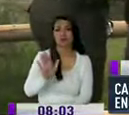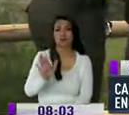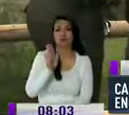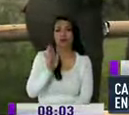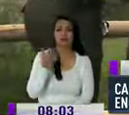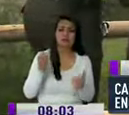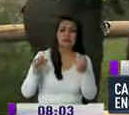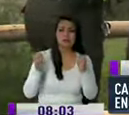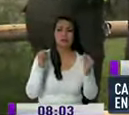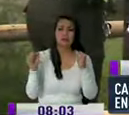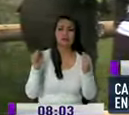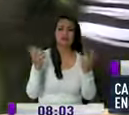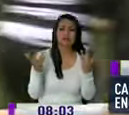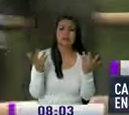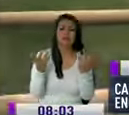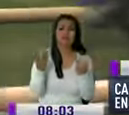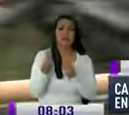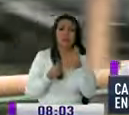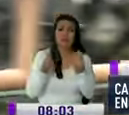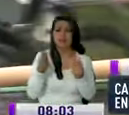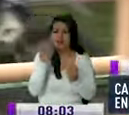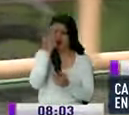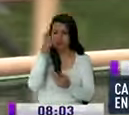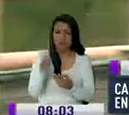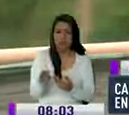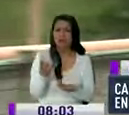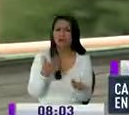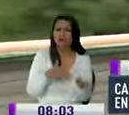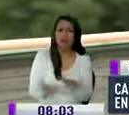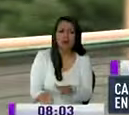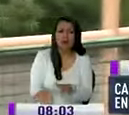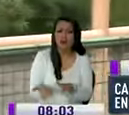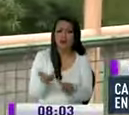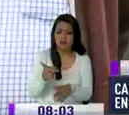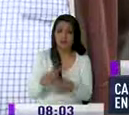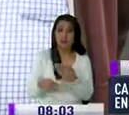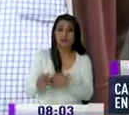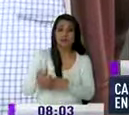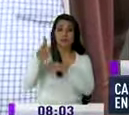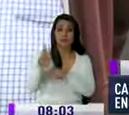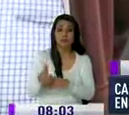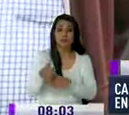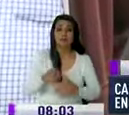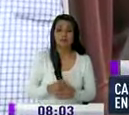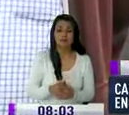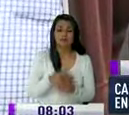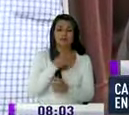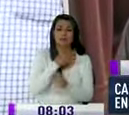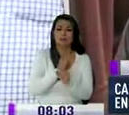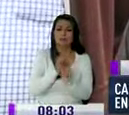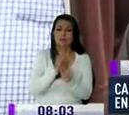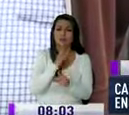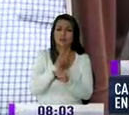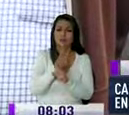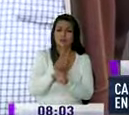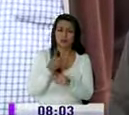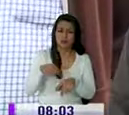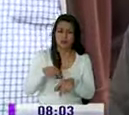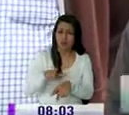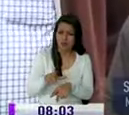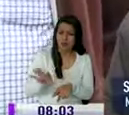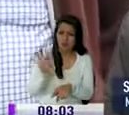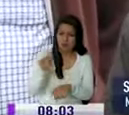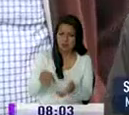en la angustia y desesperación no sabía por qué acabaron con la vida de la hija mayor. Bastante susto porque no es normal